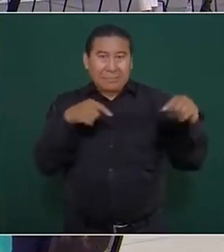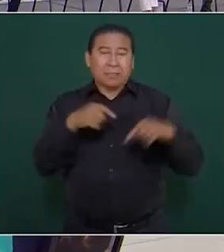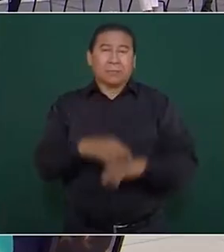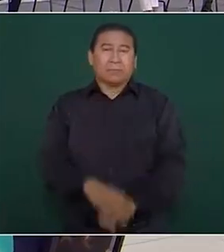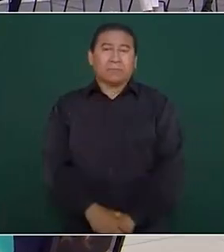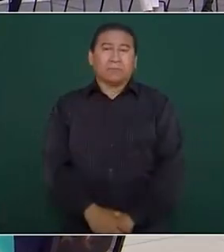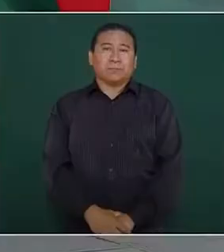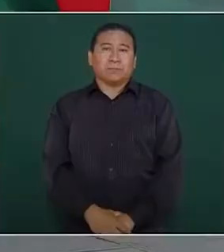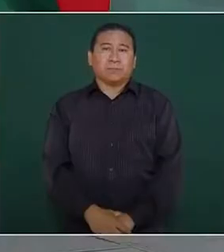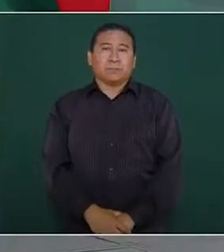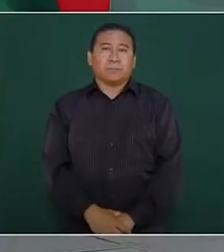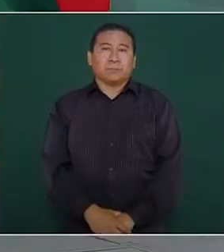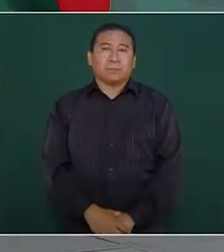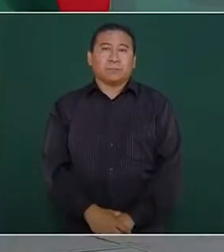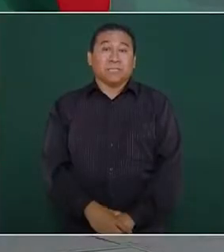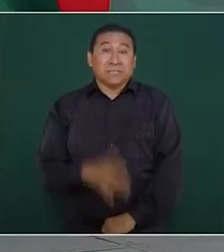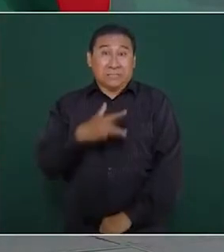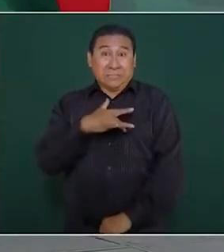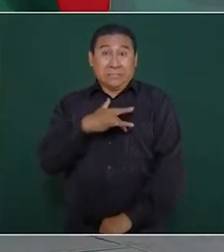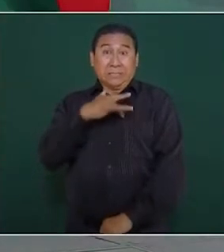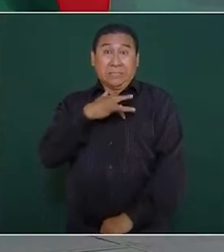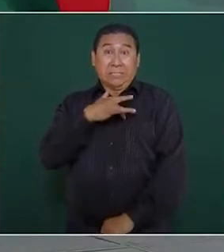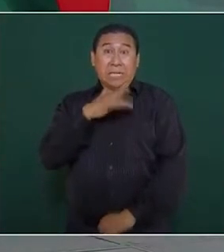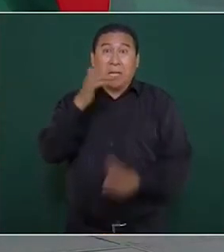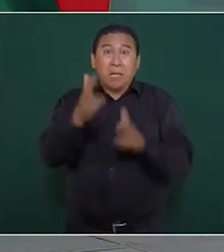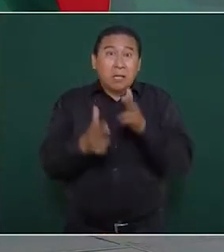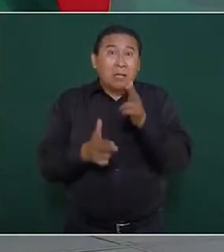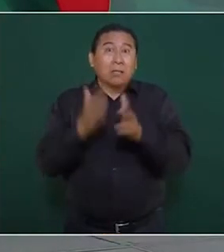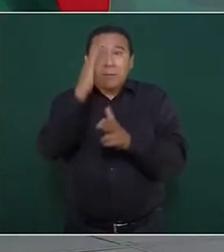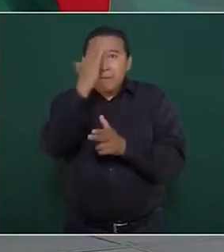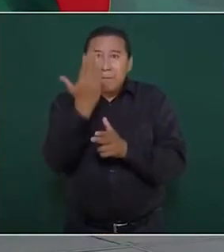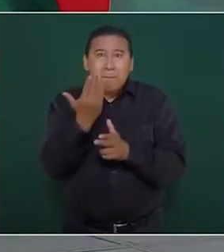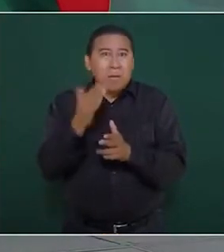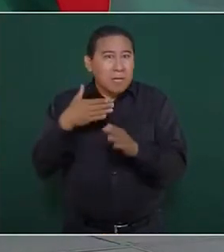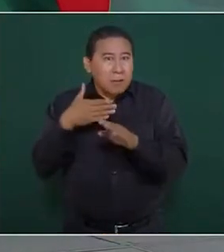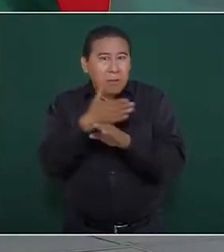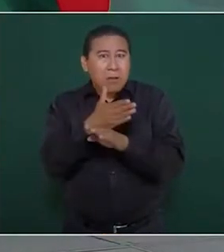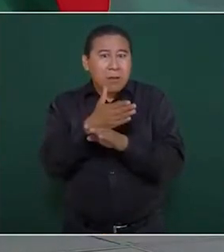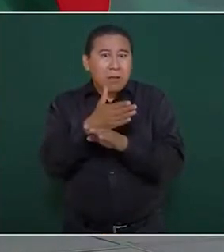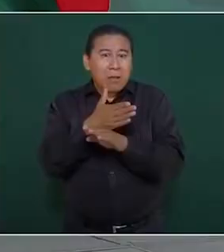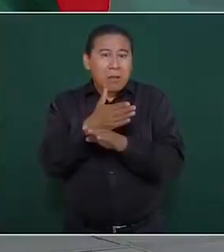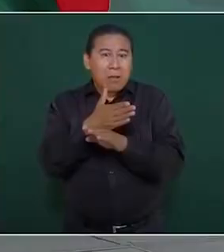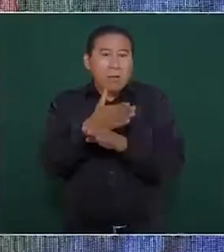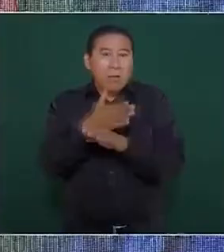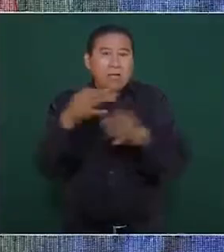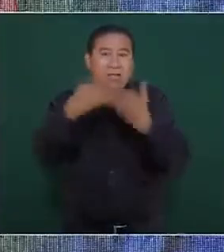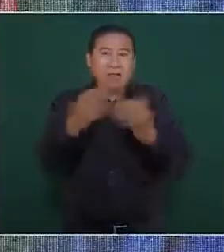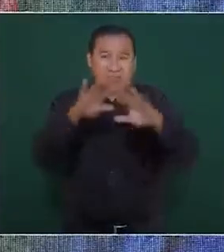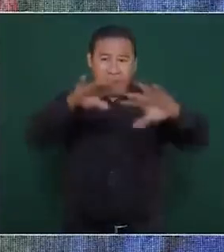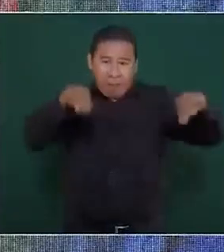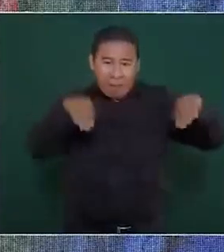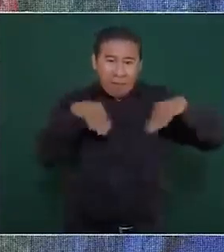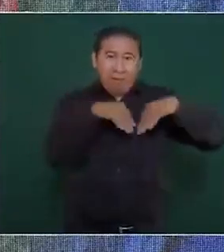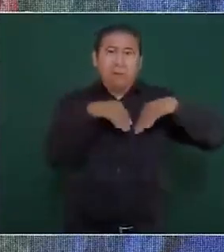Aquí sintieron que iba a pasar el tren y empezaron a acaparar la tierra,